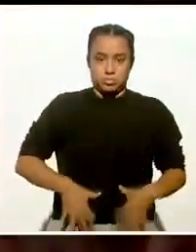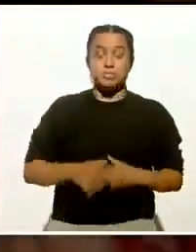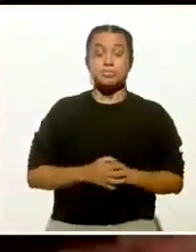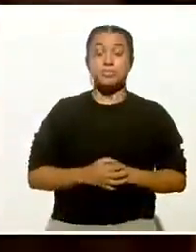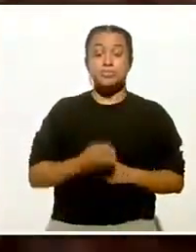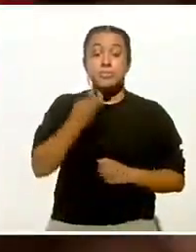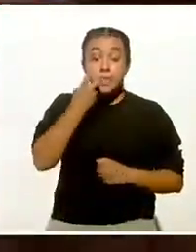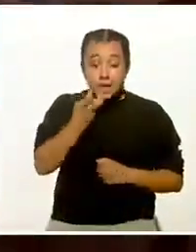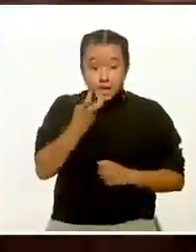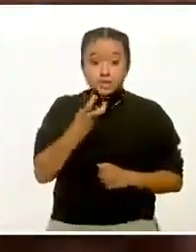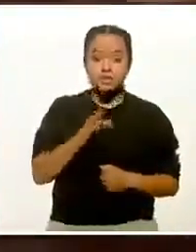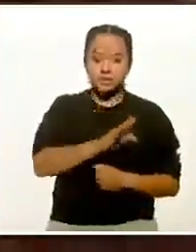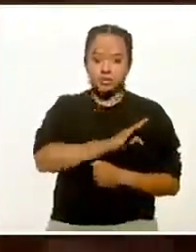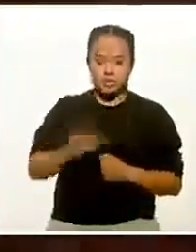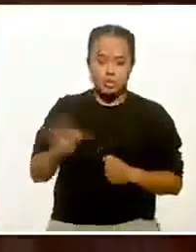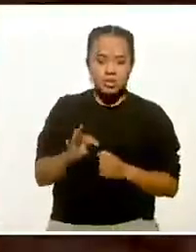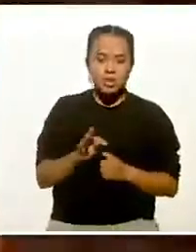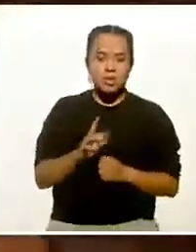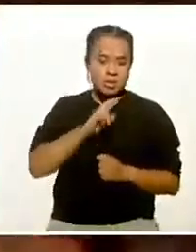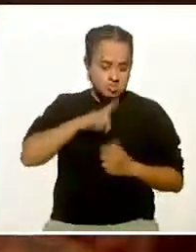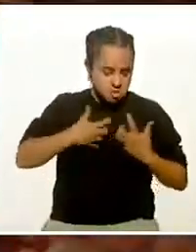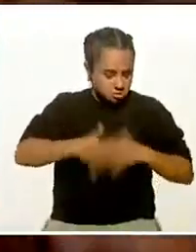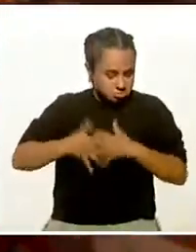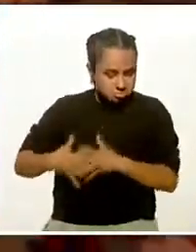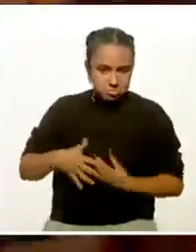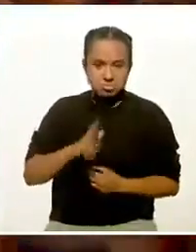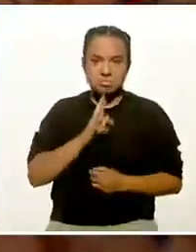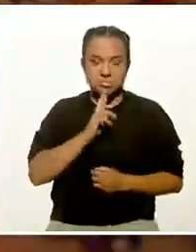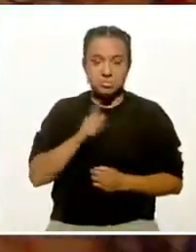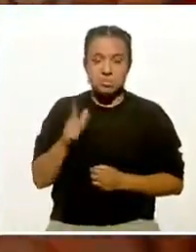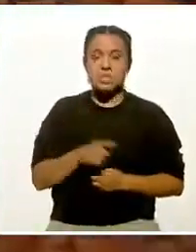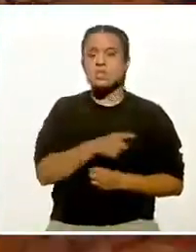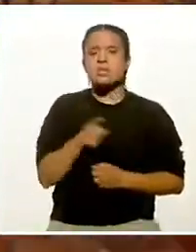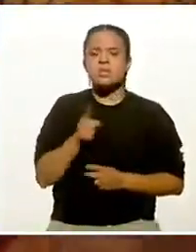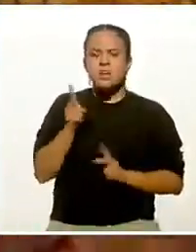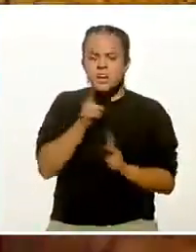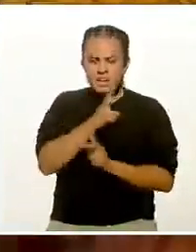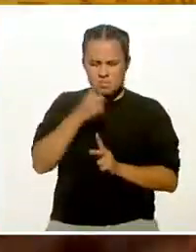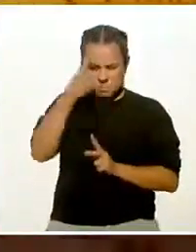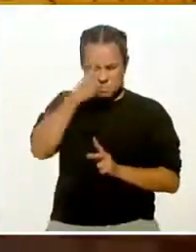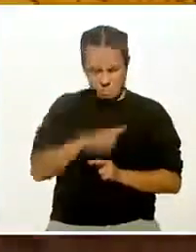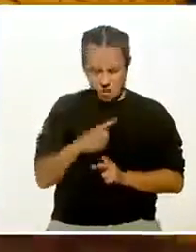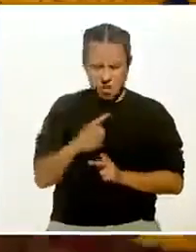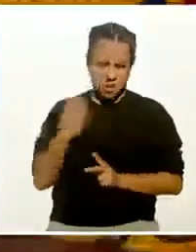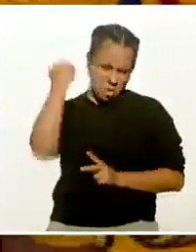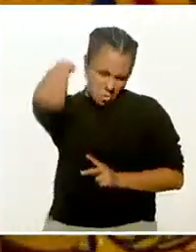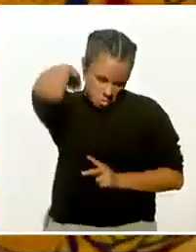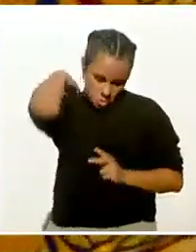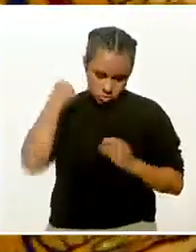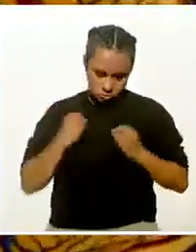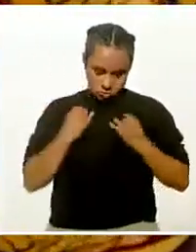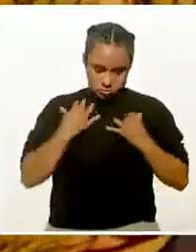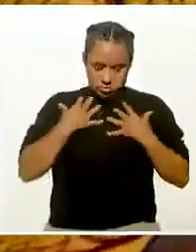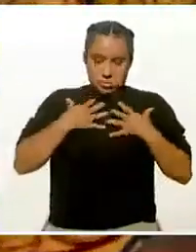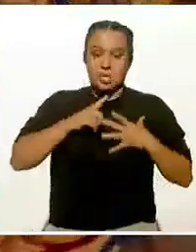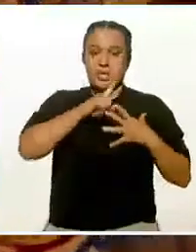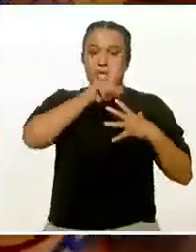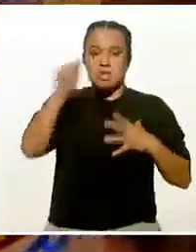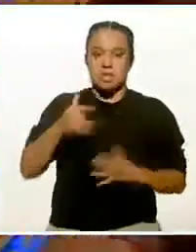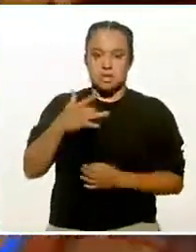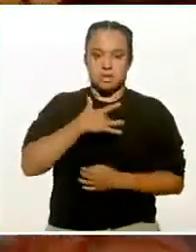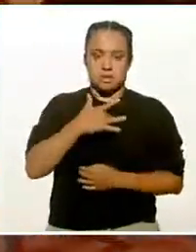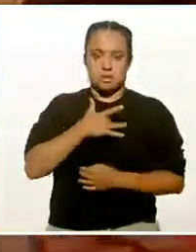que estos ejerzan mejor su función. Respiramos para que el oxígeno llegue a los pulmones y de ahí al sistema cardiovascular,